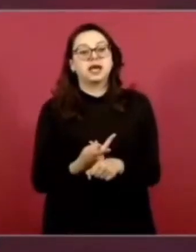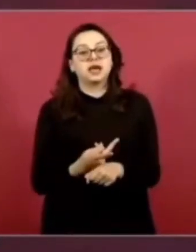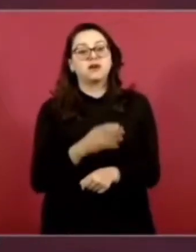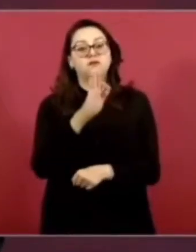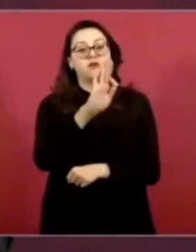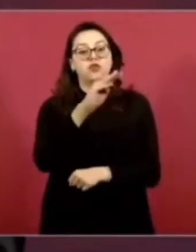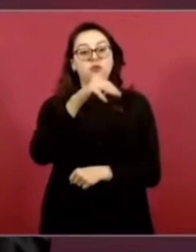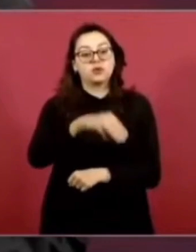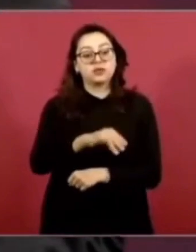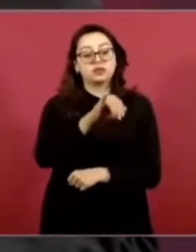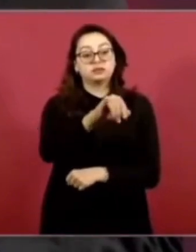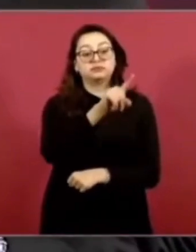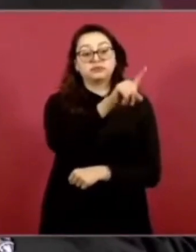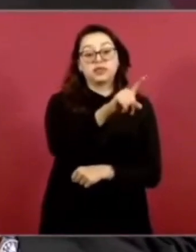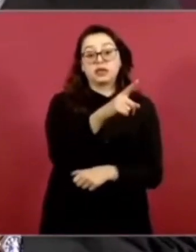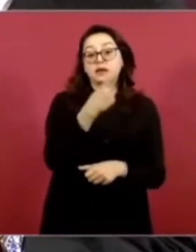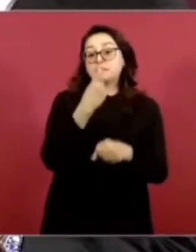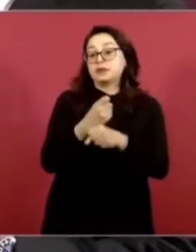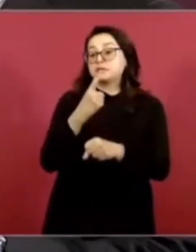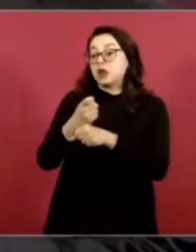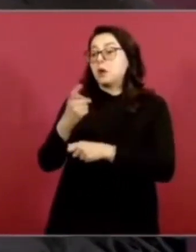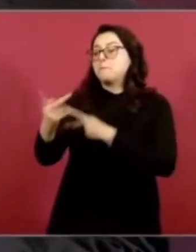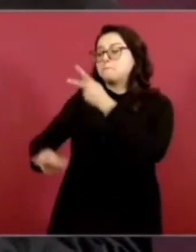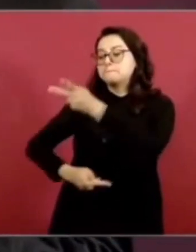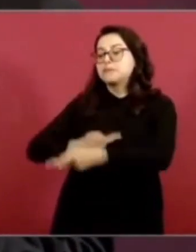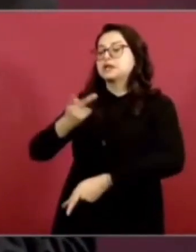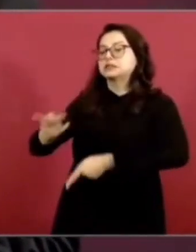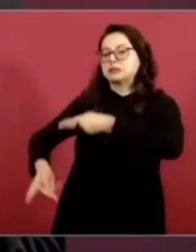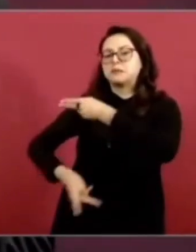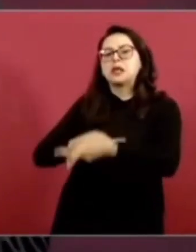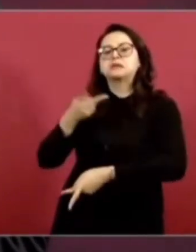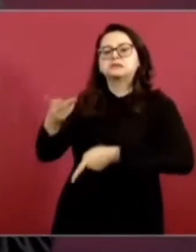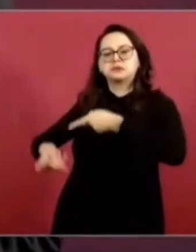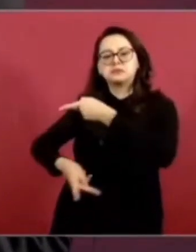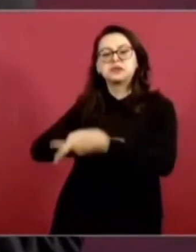a Argentina,